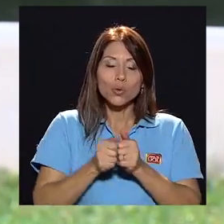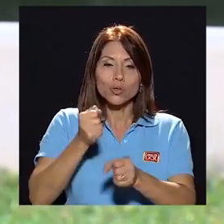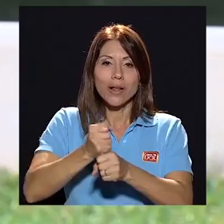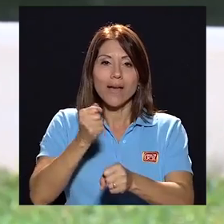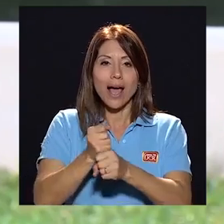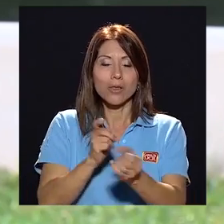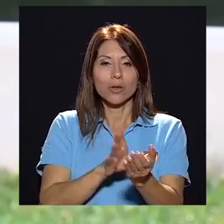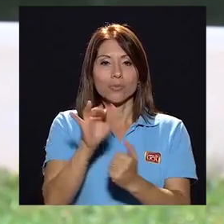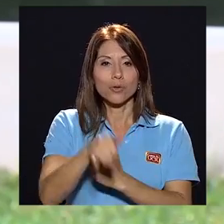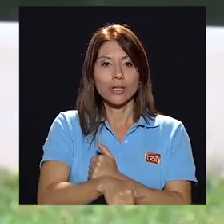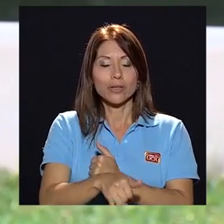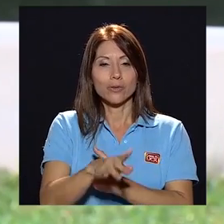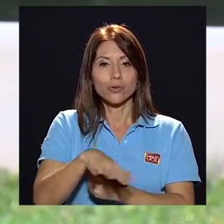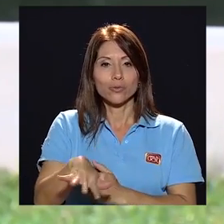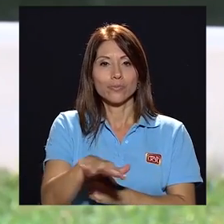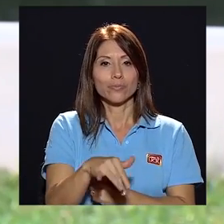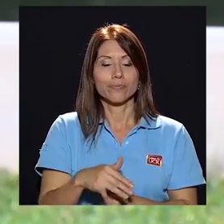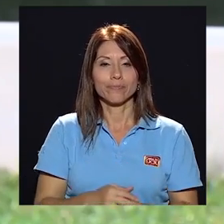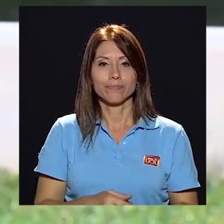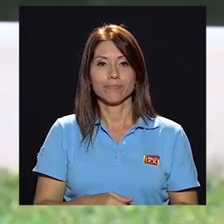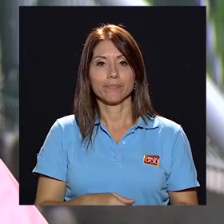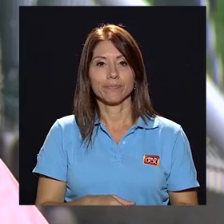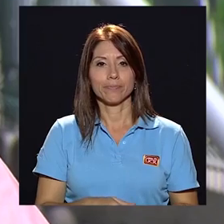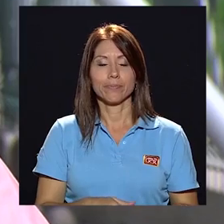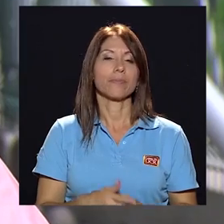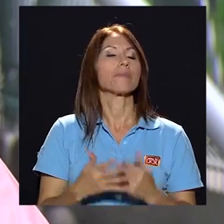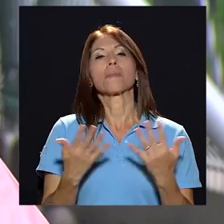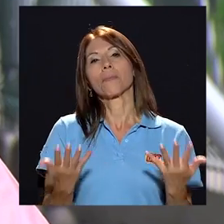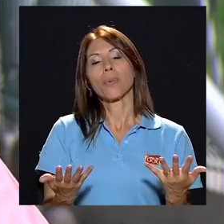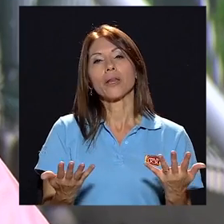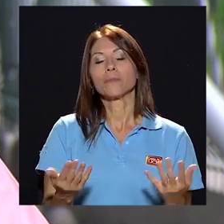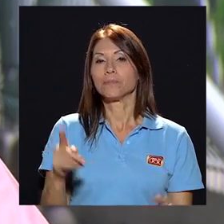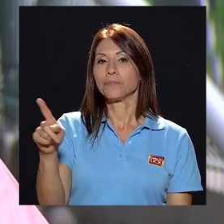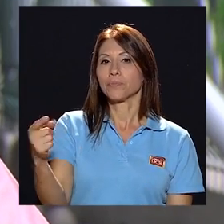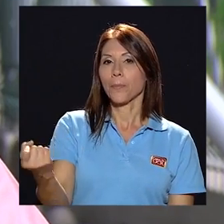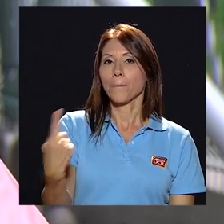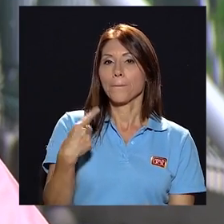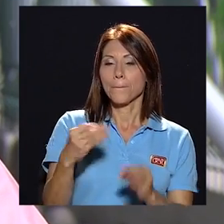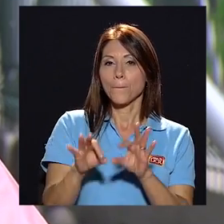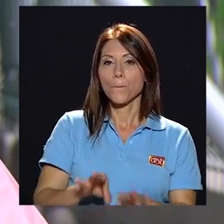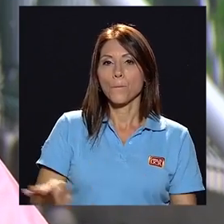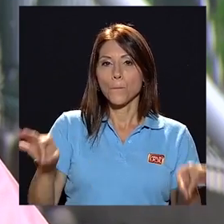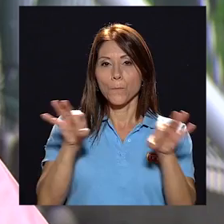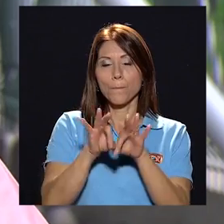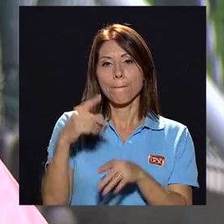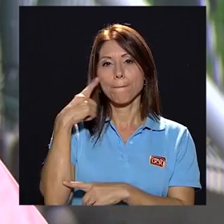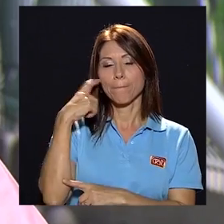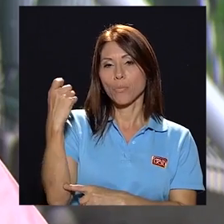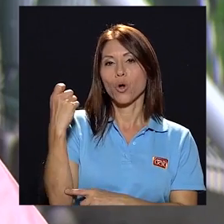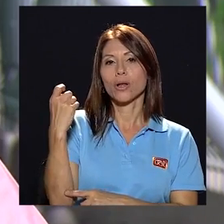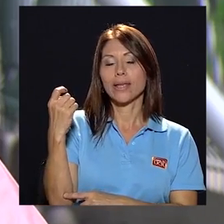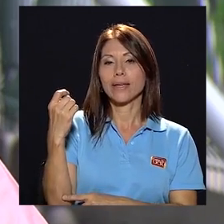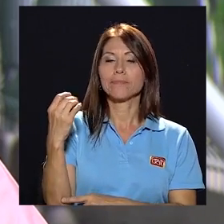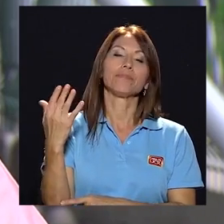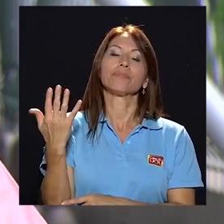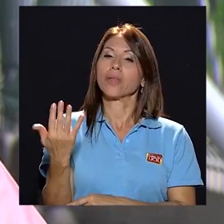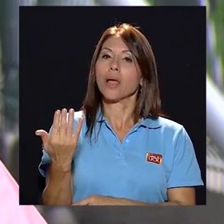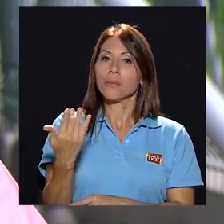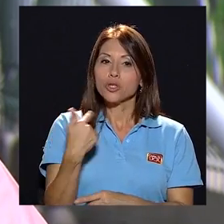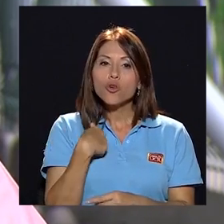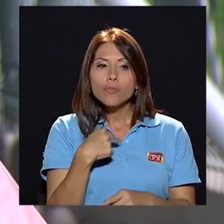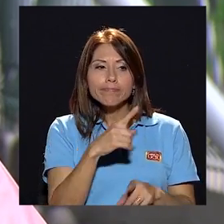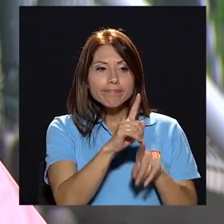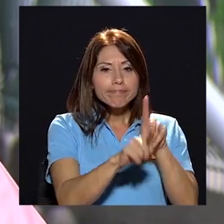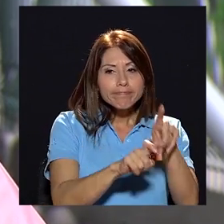trabajando en los proyectos ahí en el sector bueno su pregunta es muy importante porque el producto de la